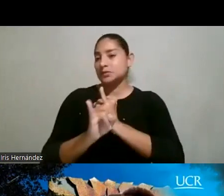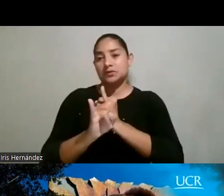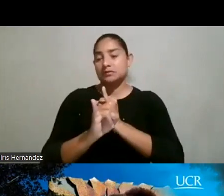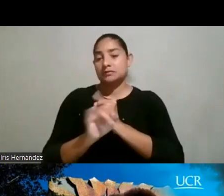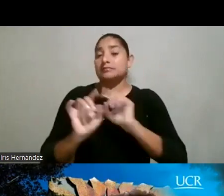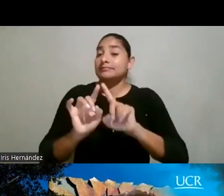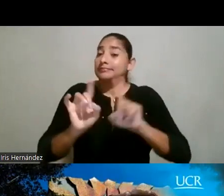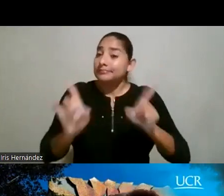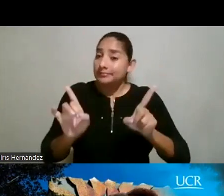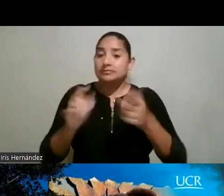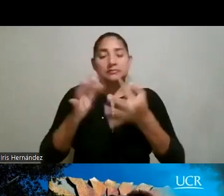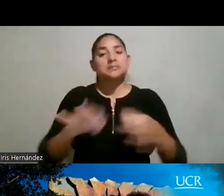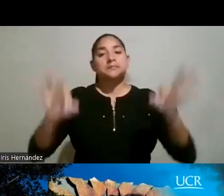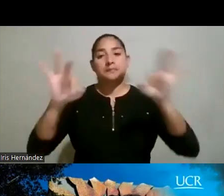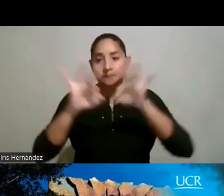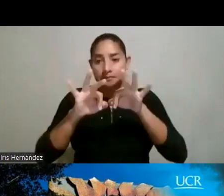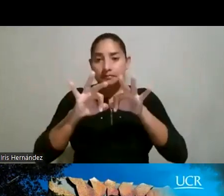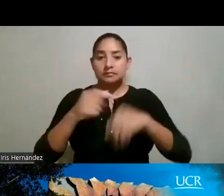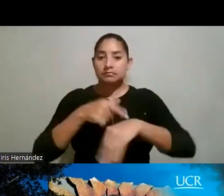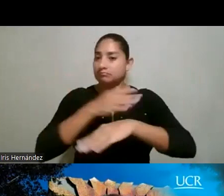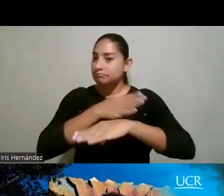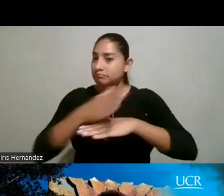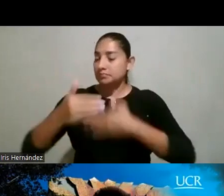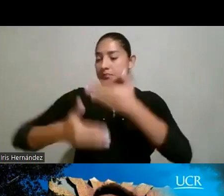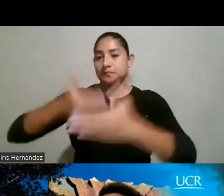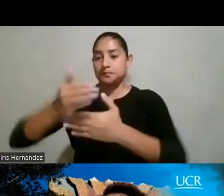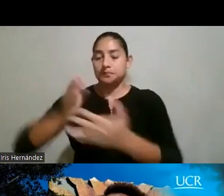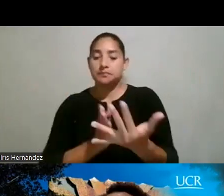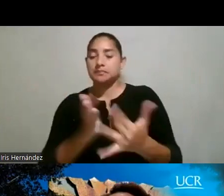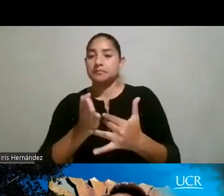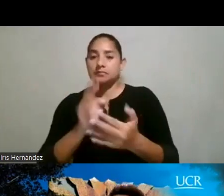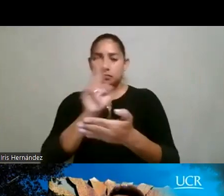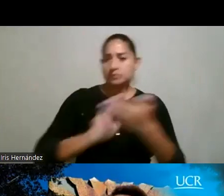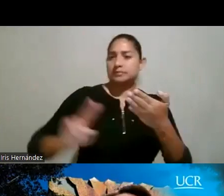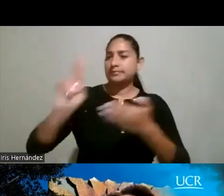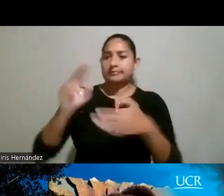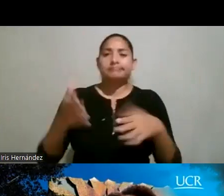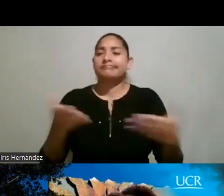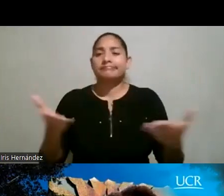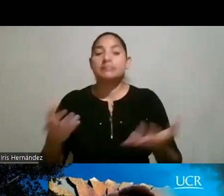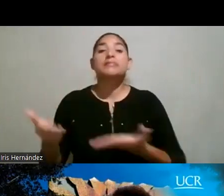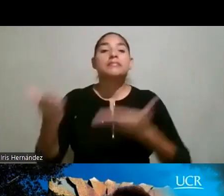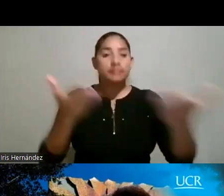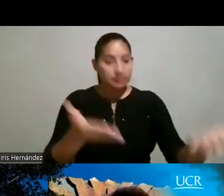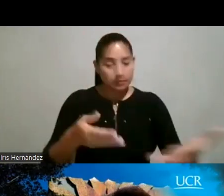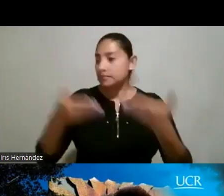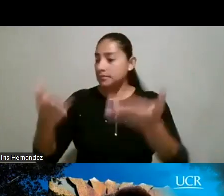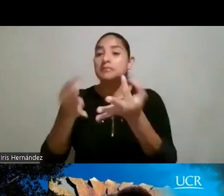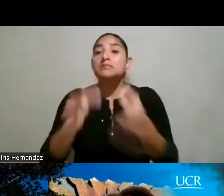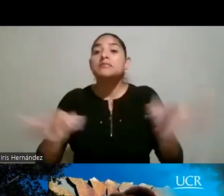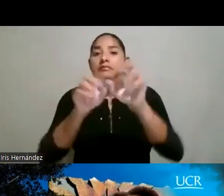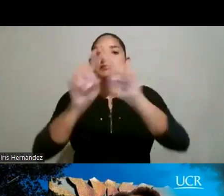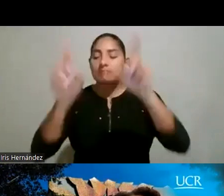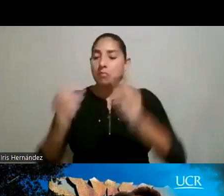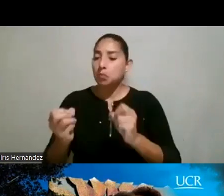embargo, sí fue importante durante este proceso de acceso a las universidades brindar información sobre las diferentes